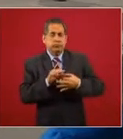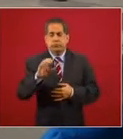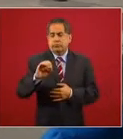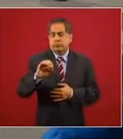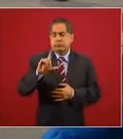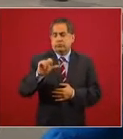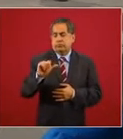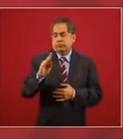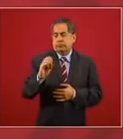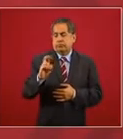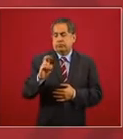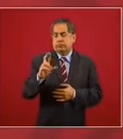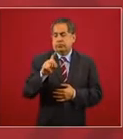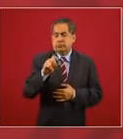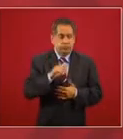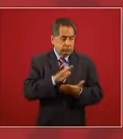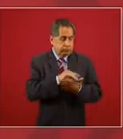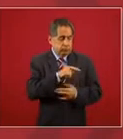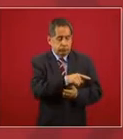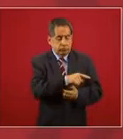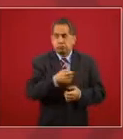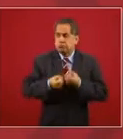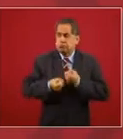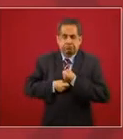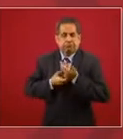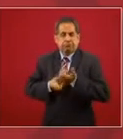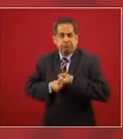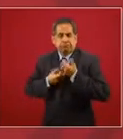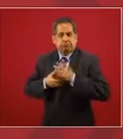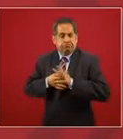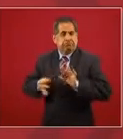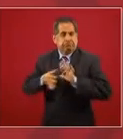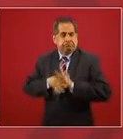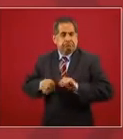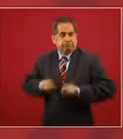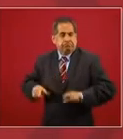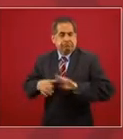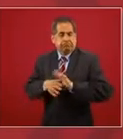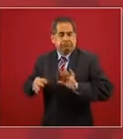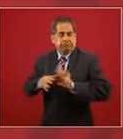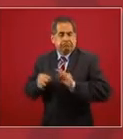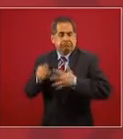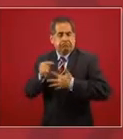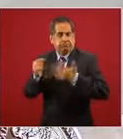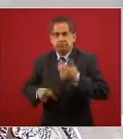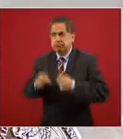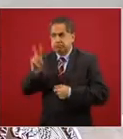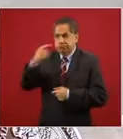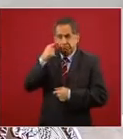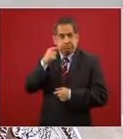y dar toda la información sobre ilícitos que se cometieron